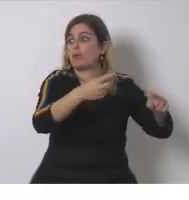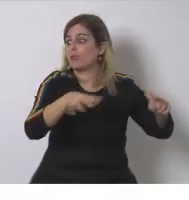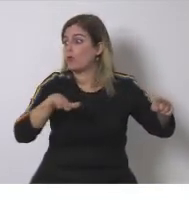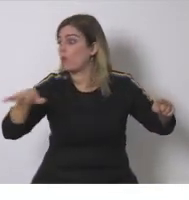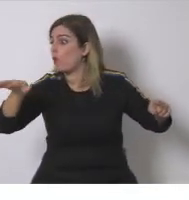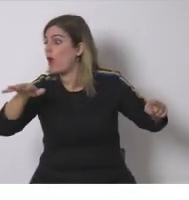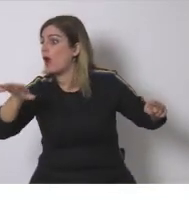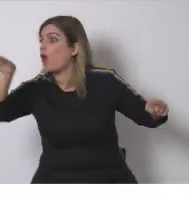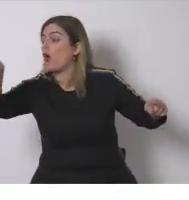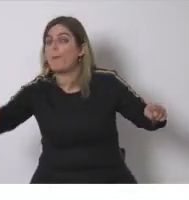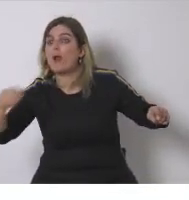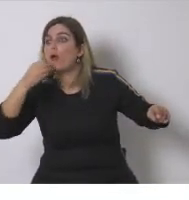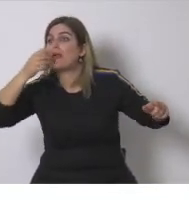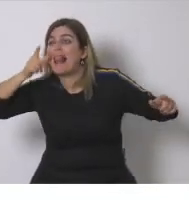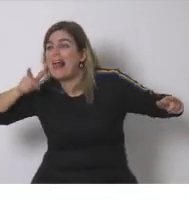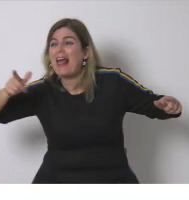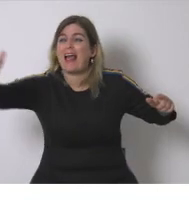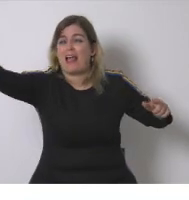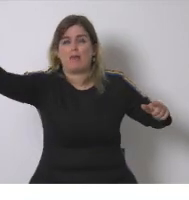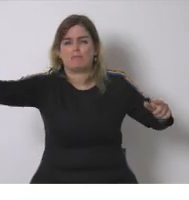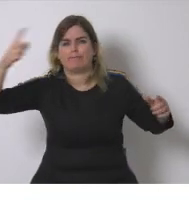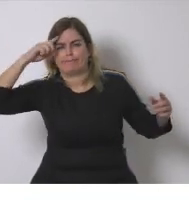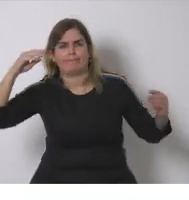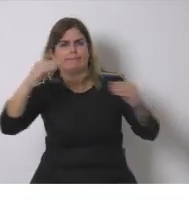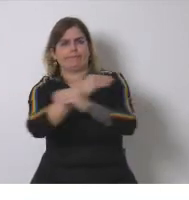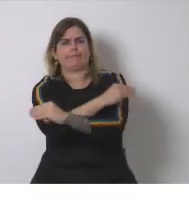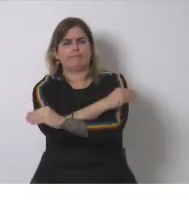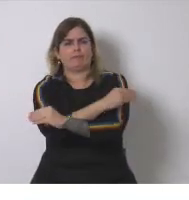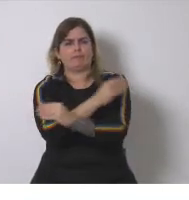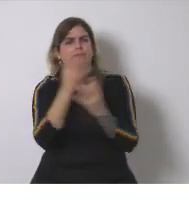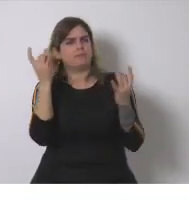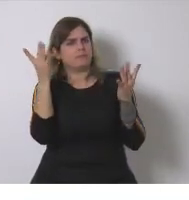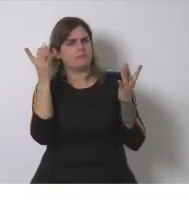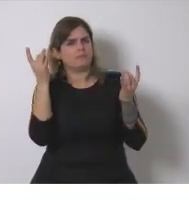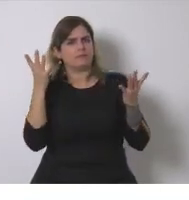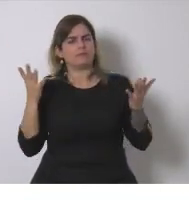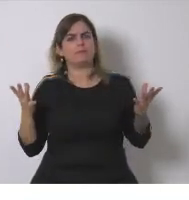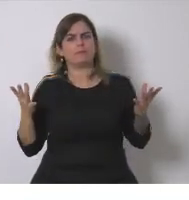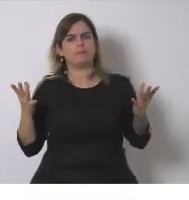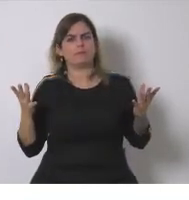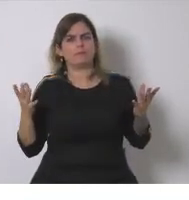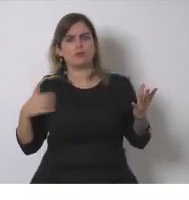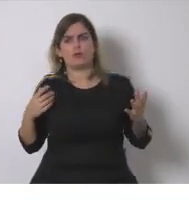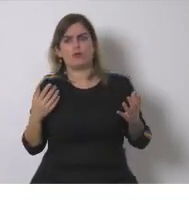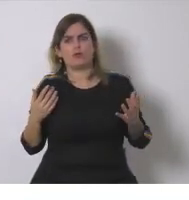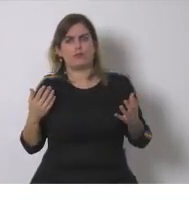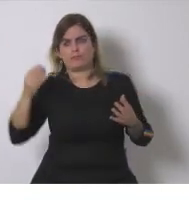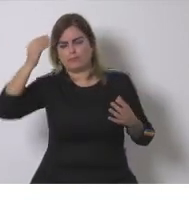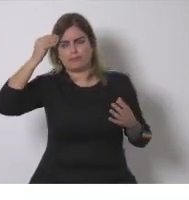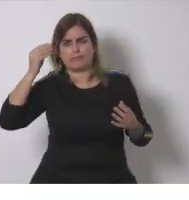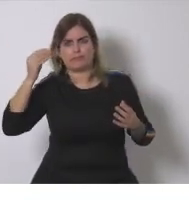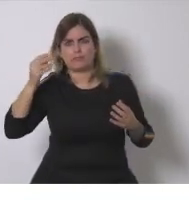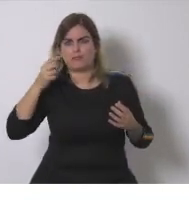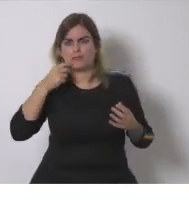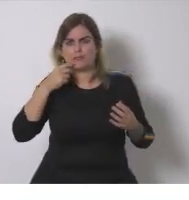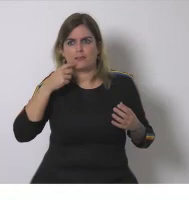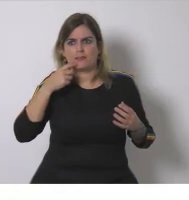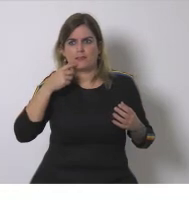instalar renovables pero después necesitamos comprar los alimentos de la otra